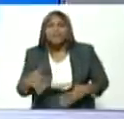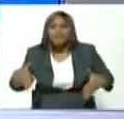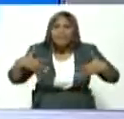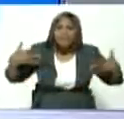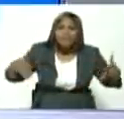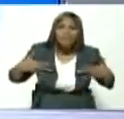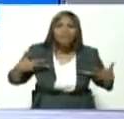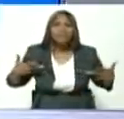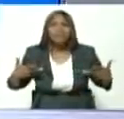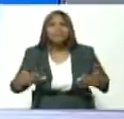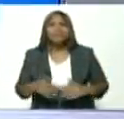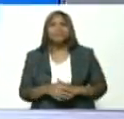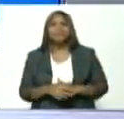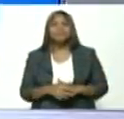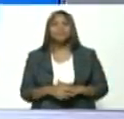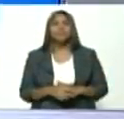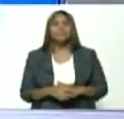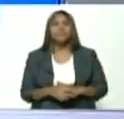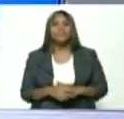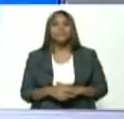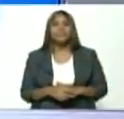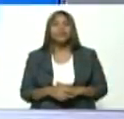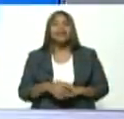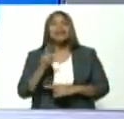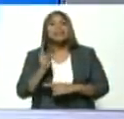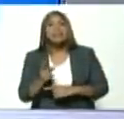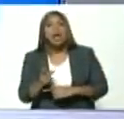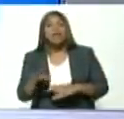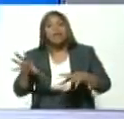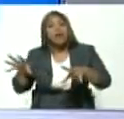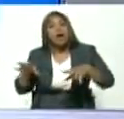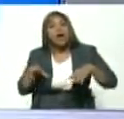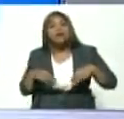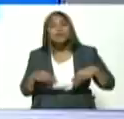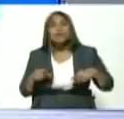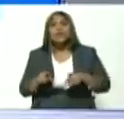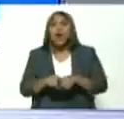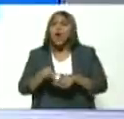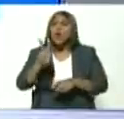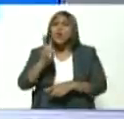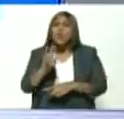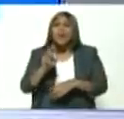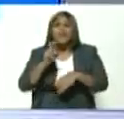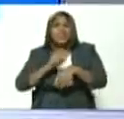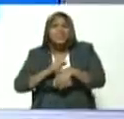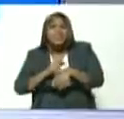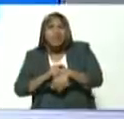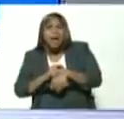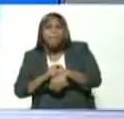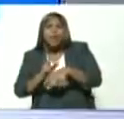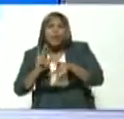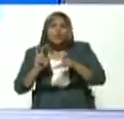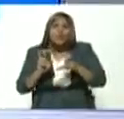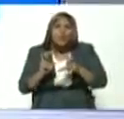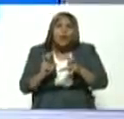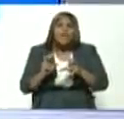ánimo tenemos que asumirla como una nueva era una nueva etapa